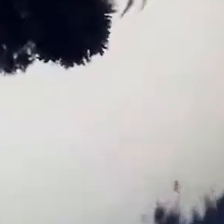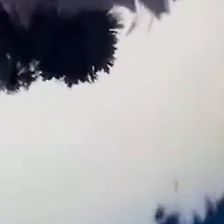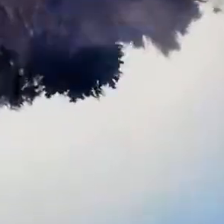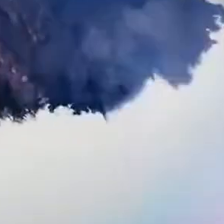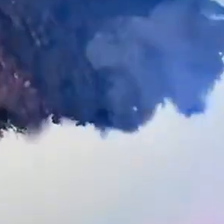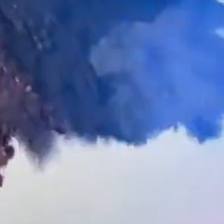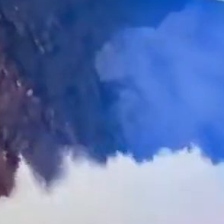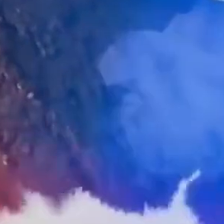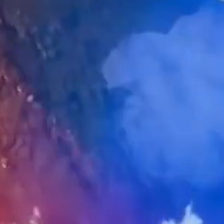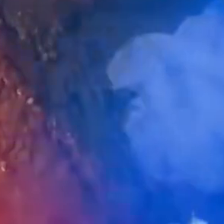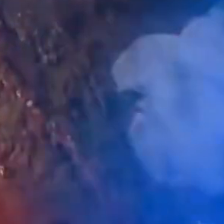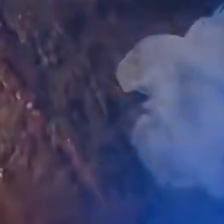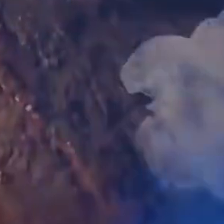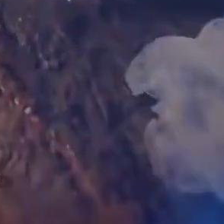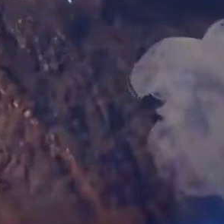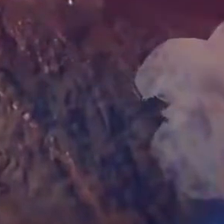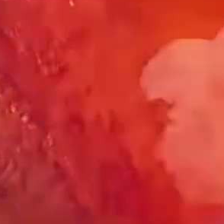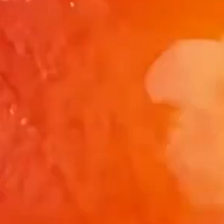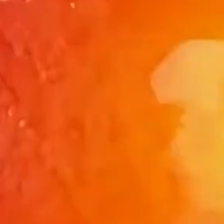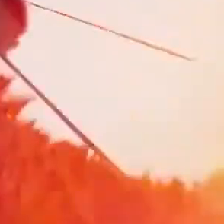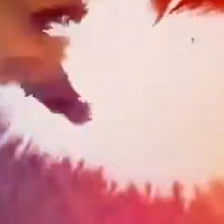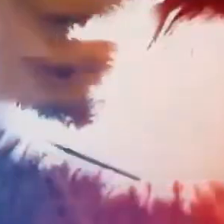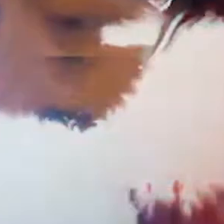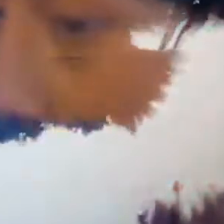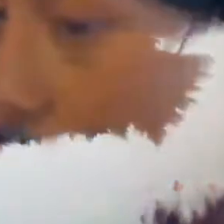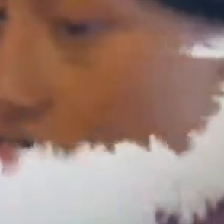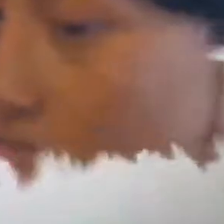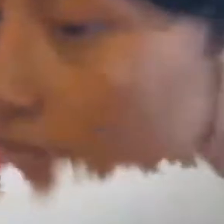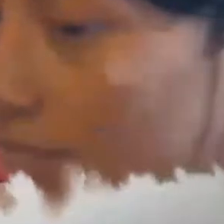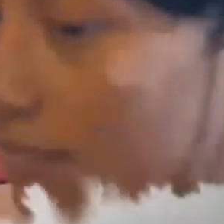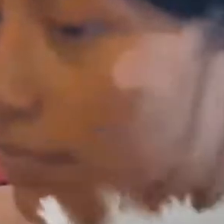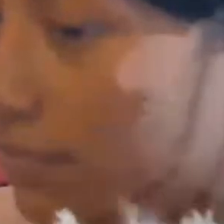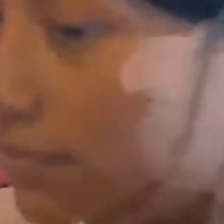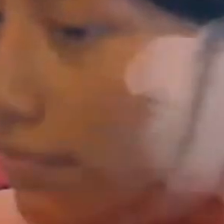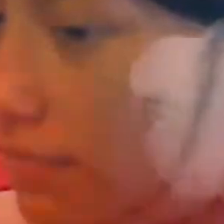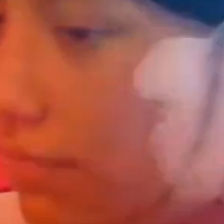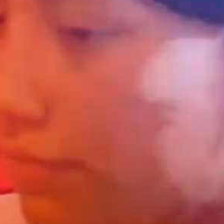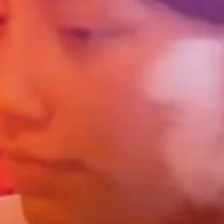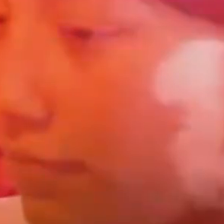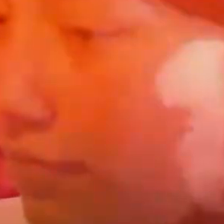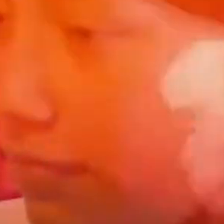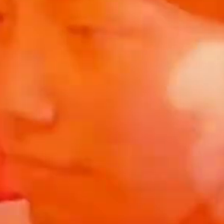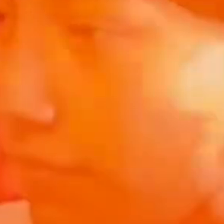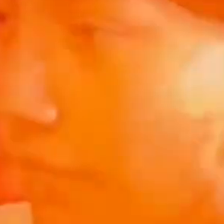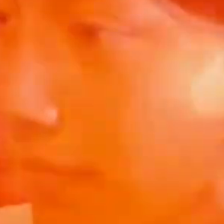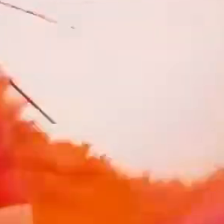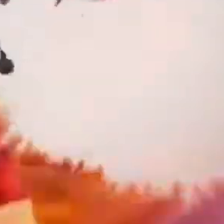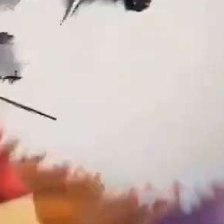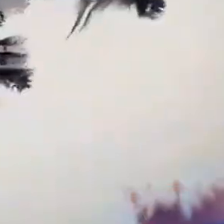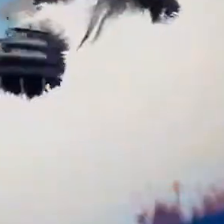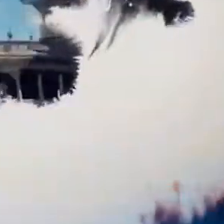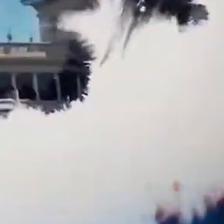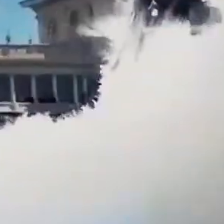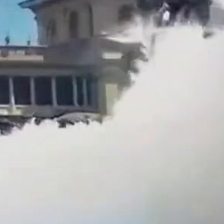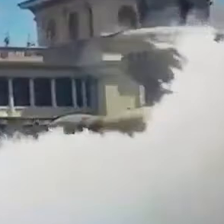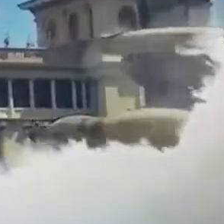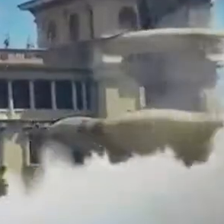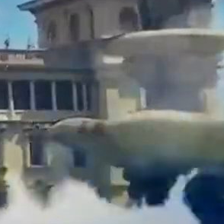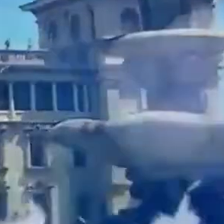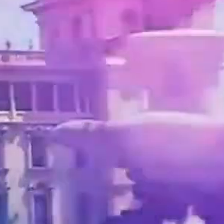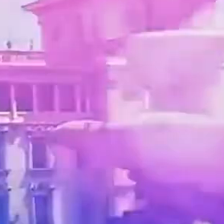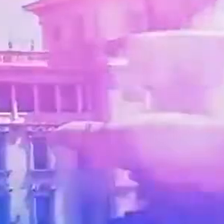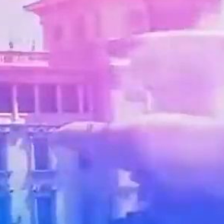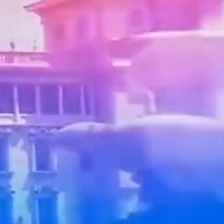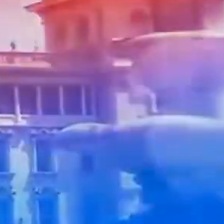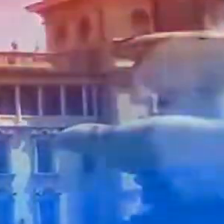Es momento de escuchar a nuestro presidente constitucional de la República de Guatemala, el doctor Alejandro Llamatey, con